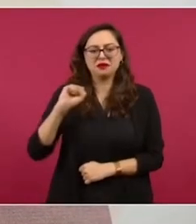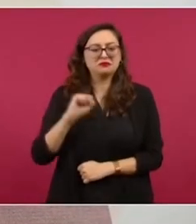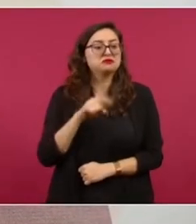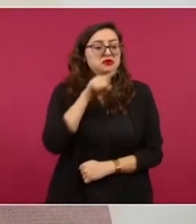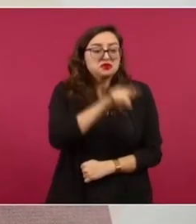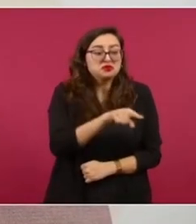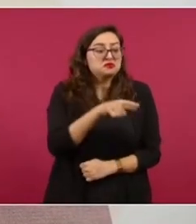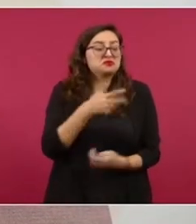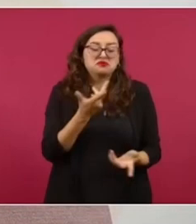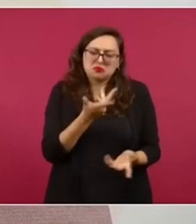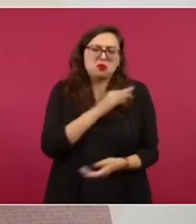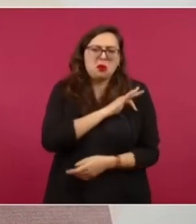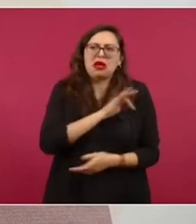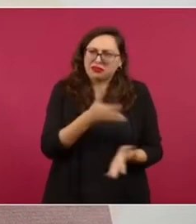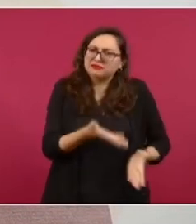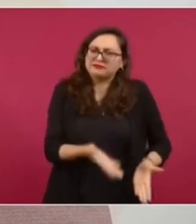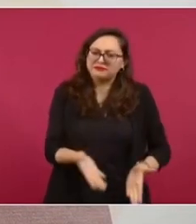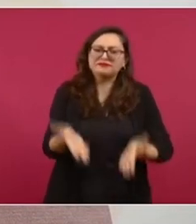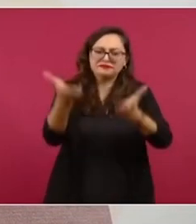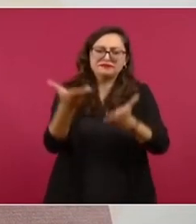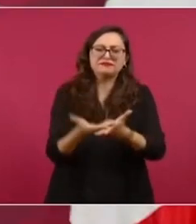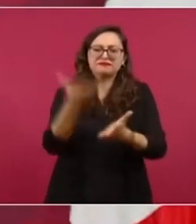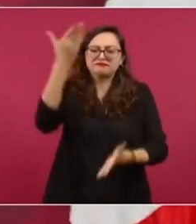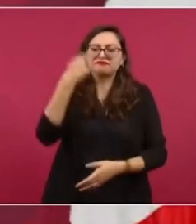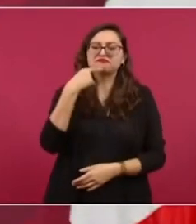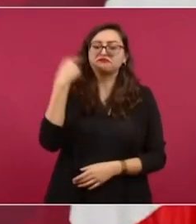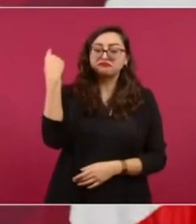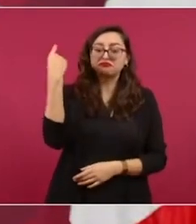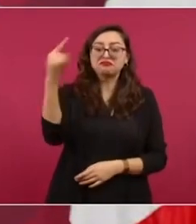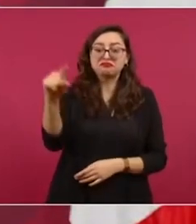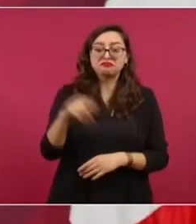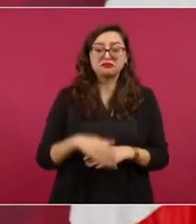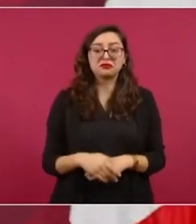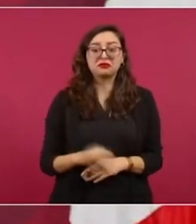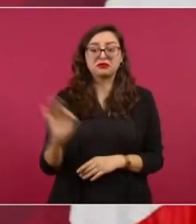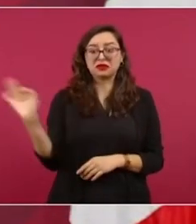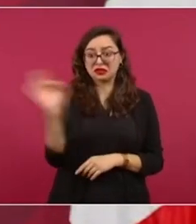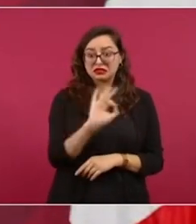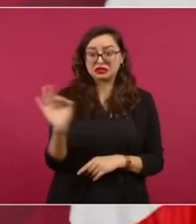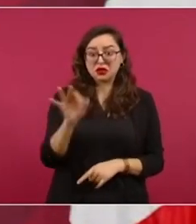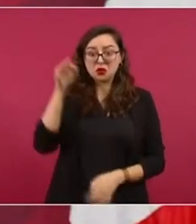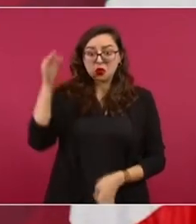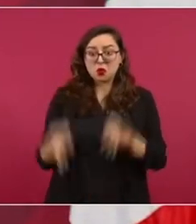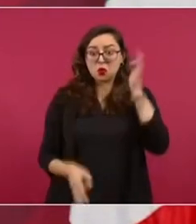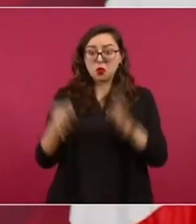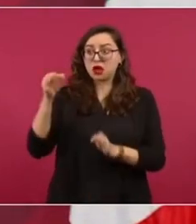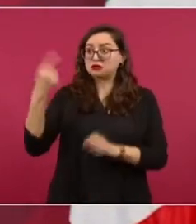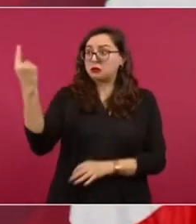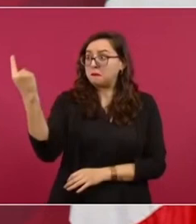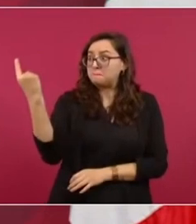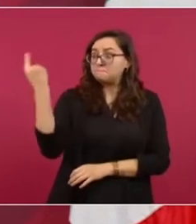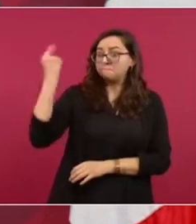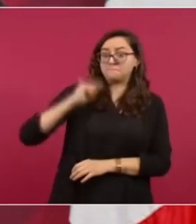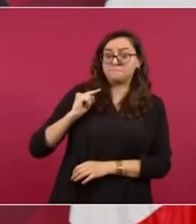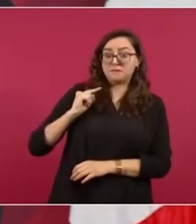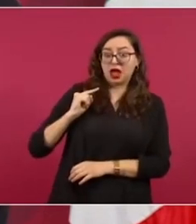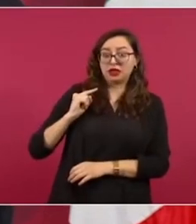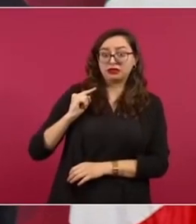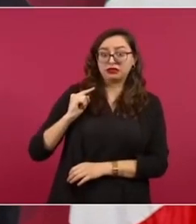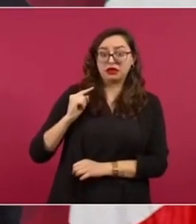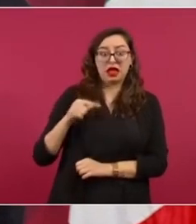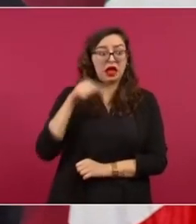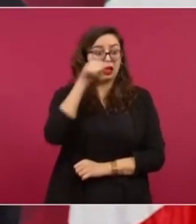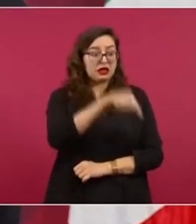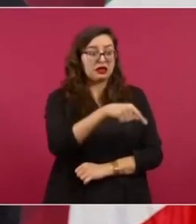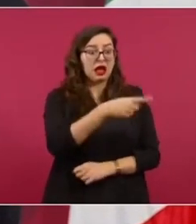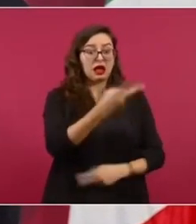Y si me obligaran a garantizar el derecho de